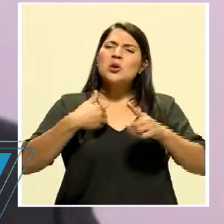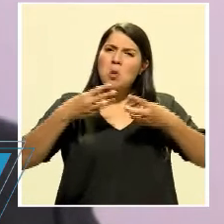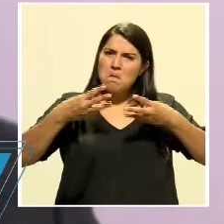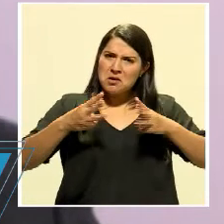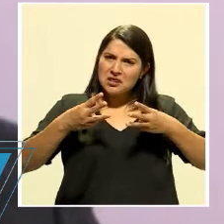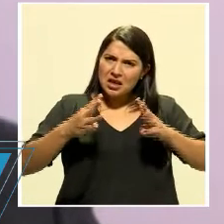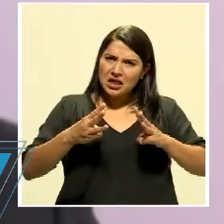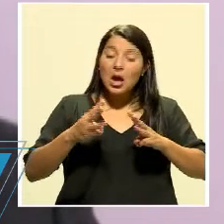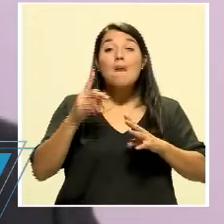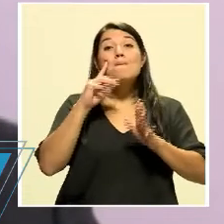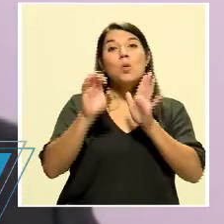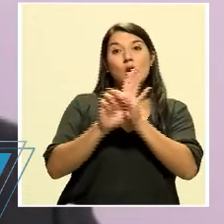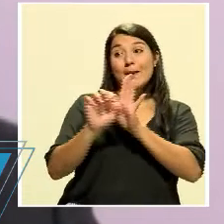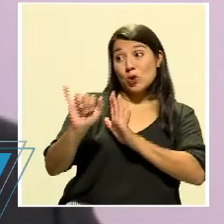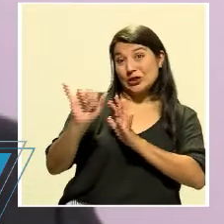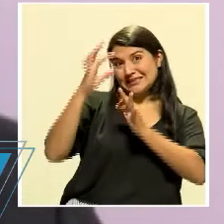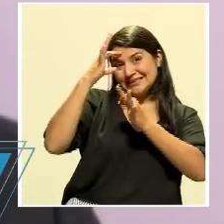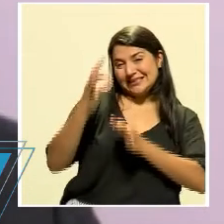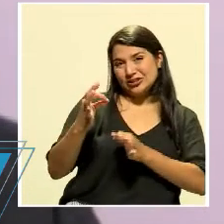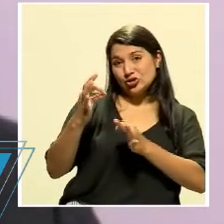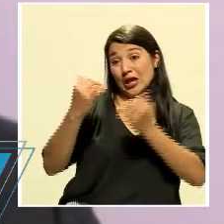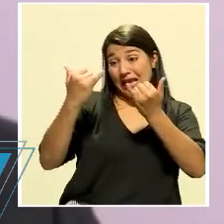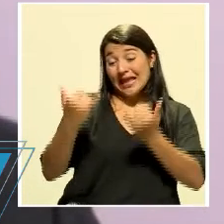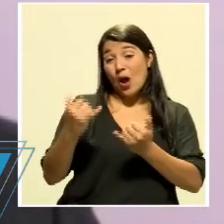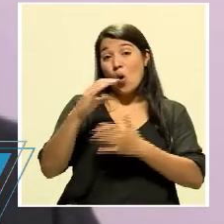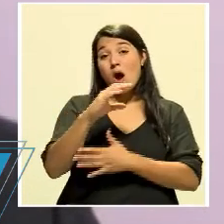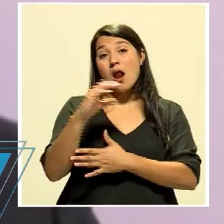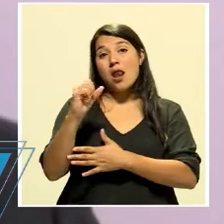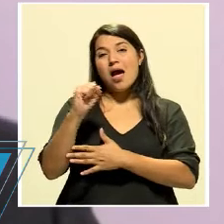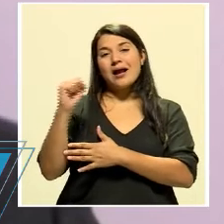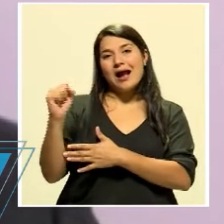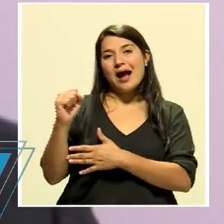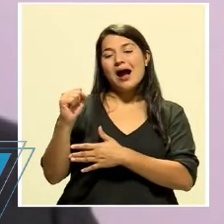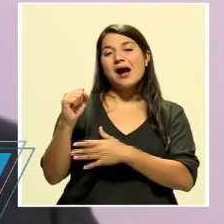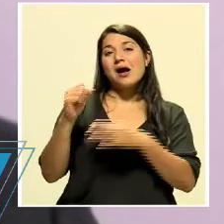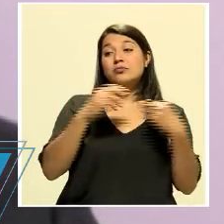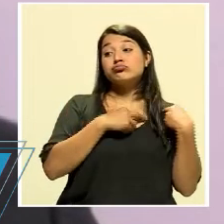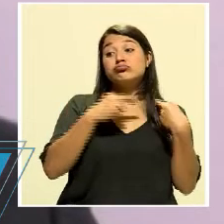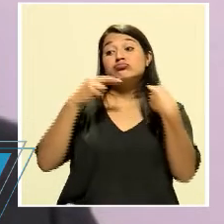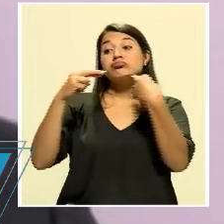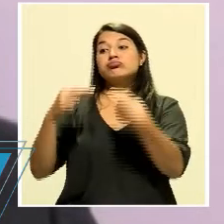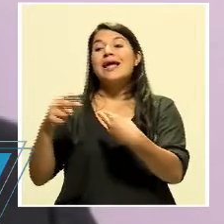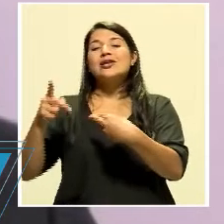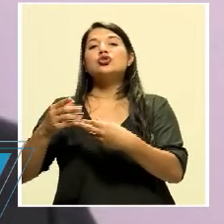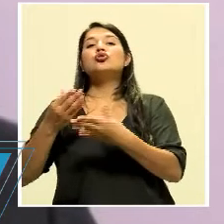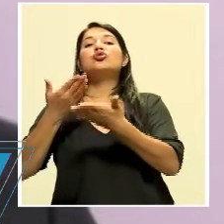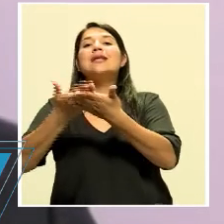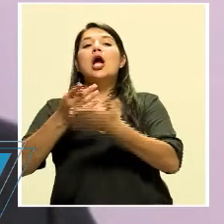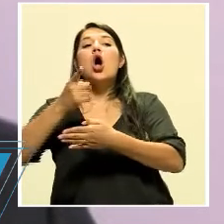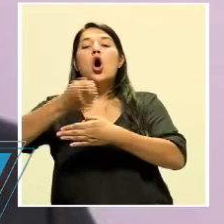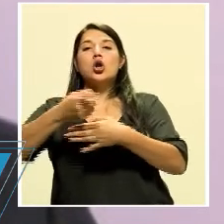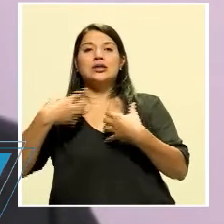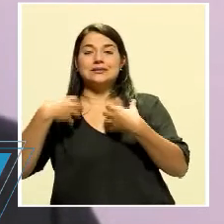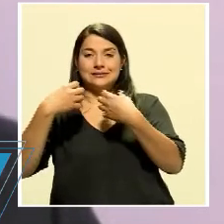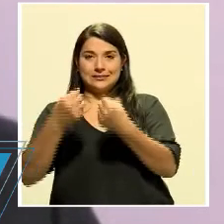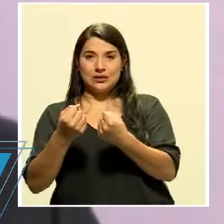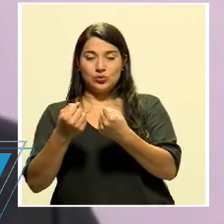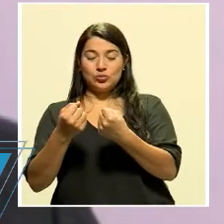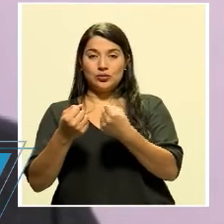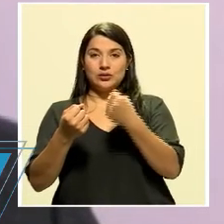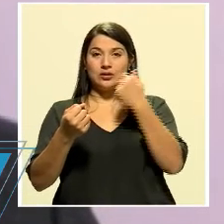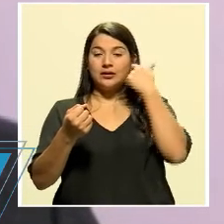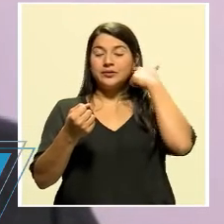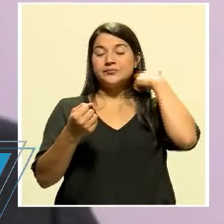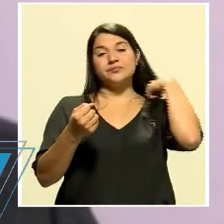esto de la caja, que ya incluso les hemos ido confiriendo esa capacidad de girar órdenes sanitarias en ese mismo sentido a